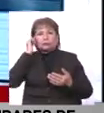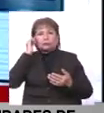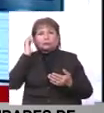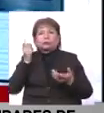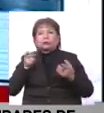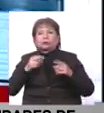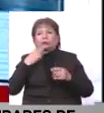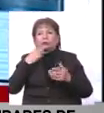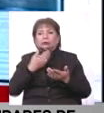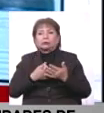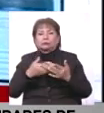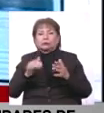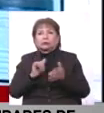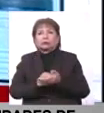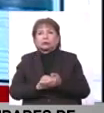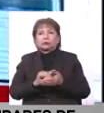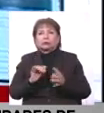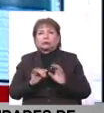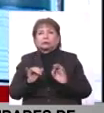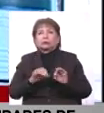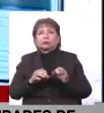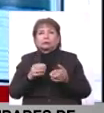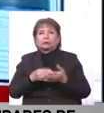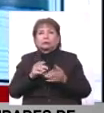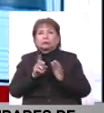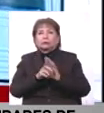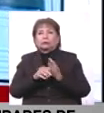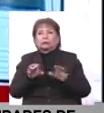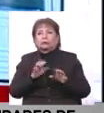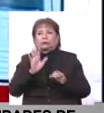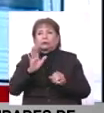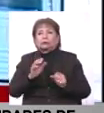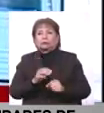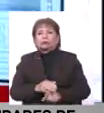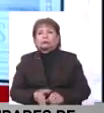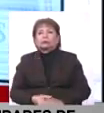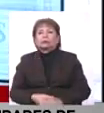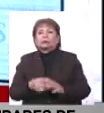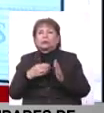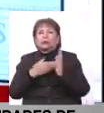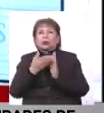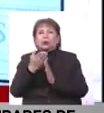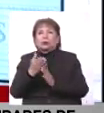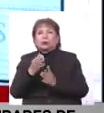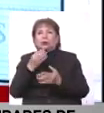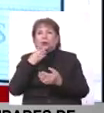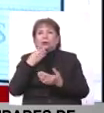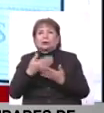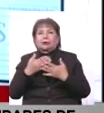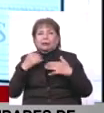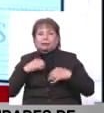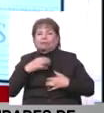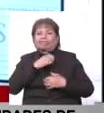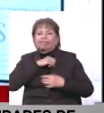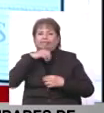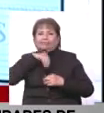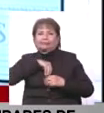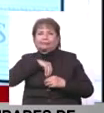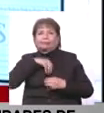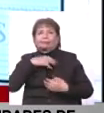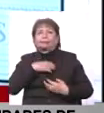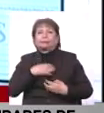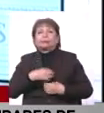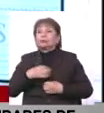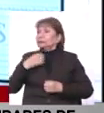esto ha sido señalado o realizado en tu niñez, porque eso se queda impregnado en tu ser.